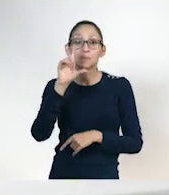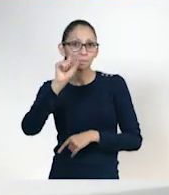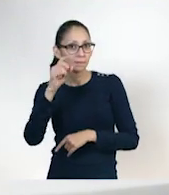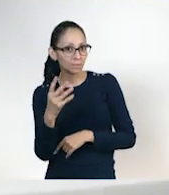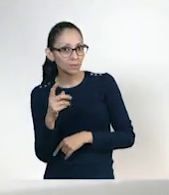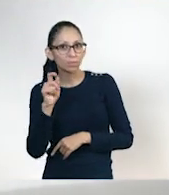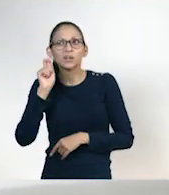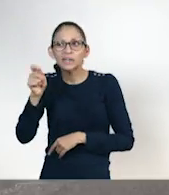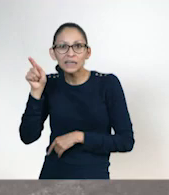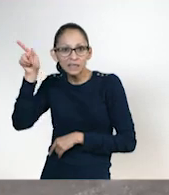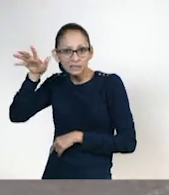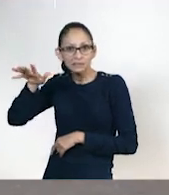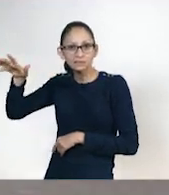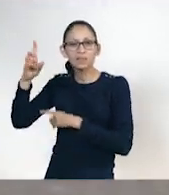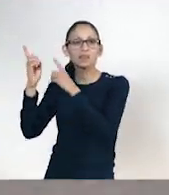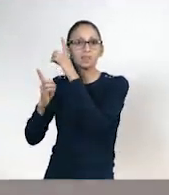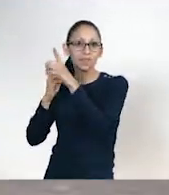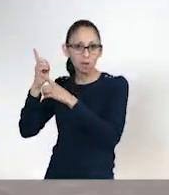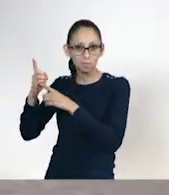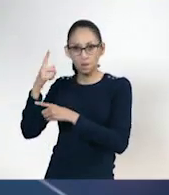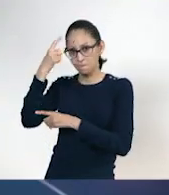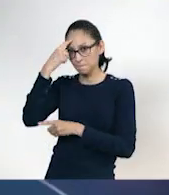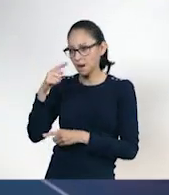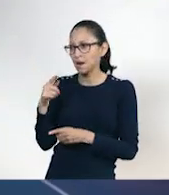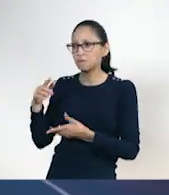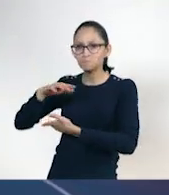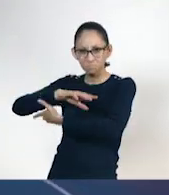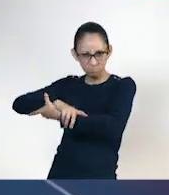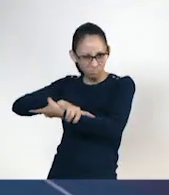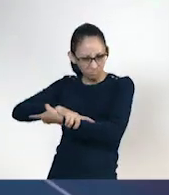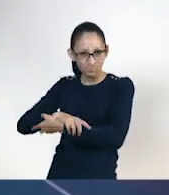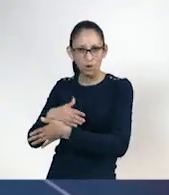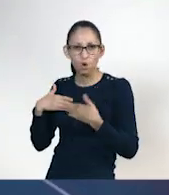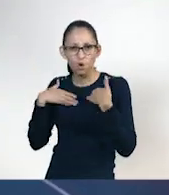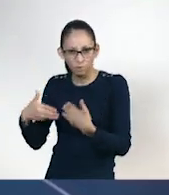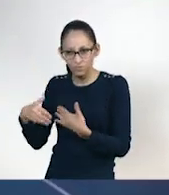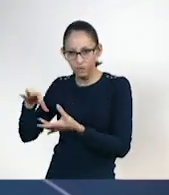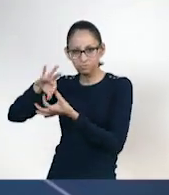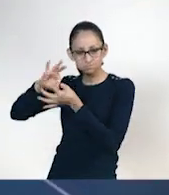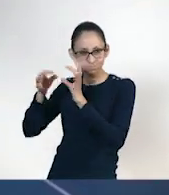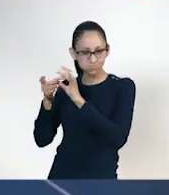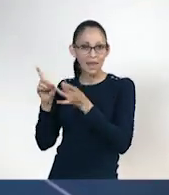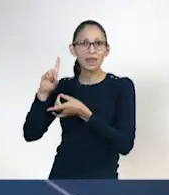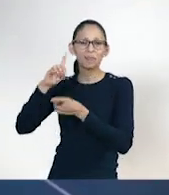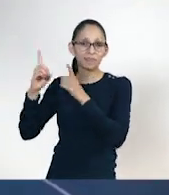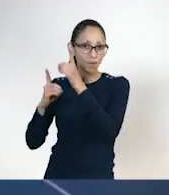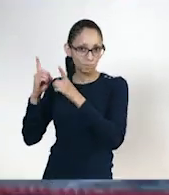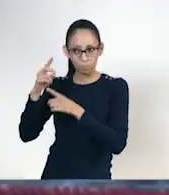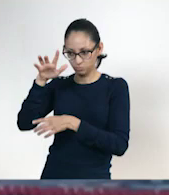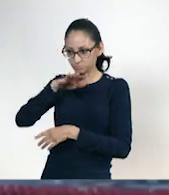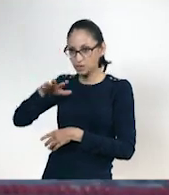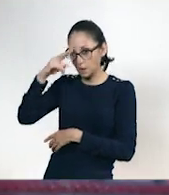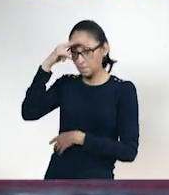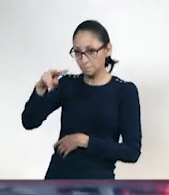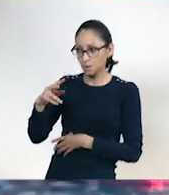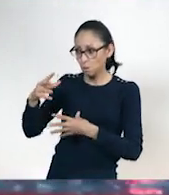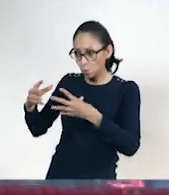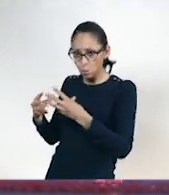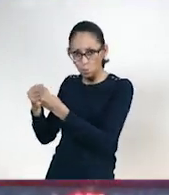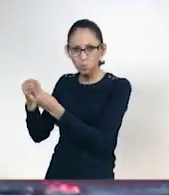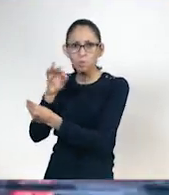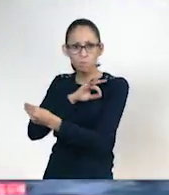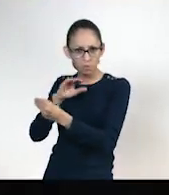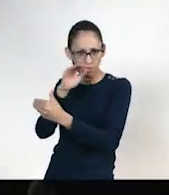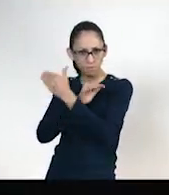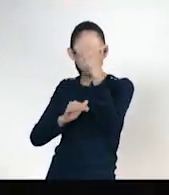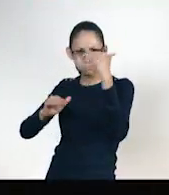era en que COPAME trabaja de la mano y con la confianza de la familia paralímpica mexicana, ya que juntos podremos trascender a